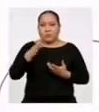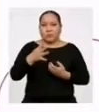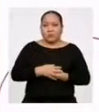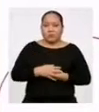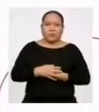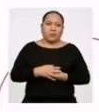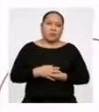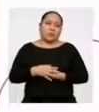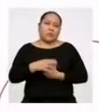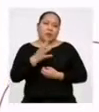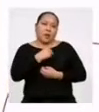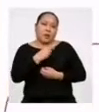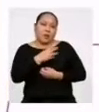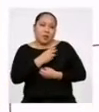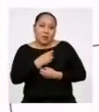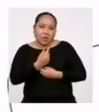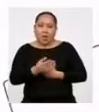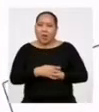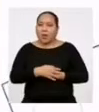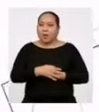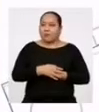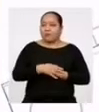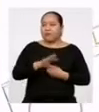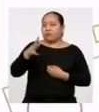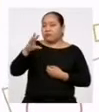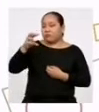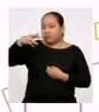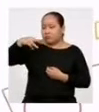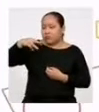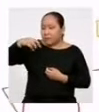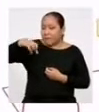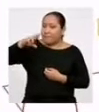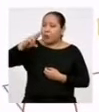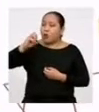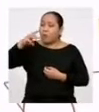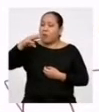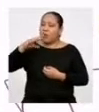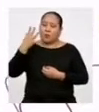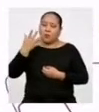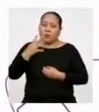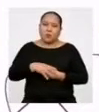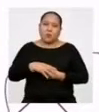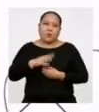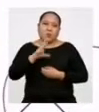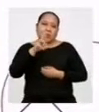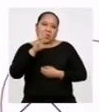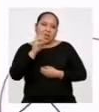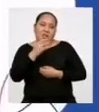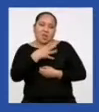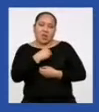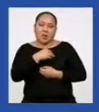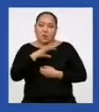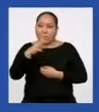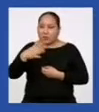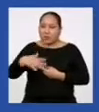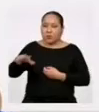promedio de las y los danzantes en la fiesta de la Virgen de la Candelaria es de 30 años.